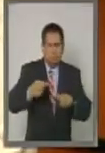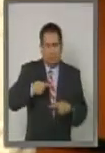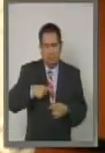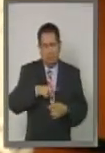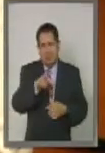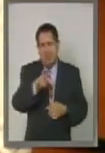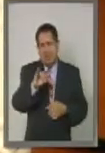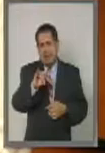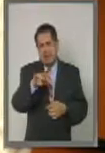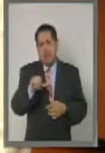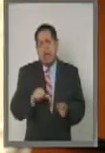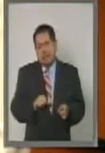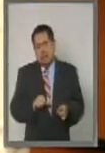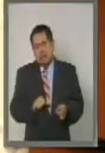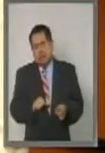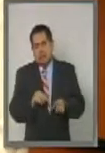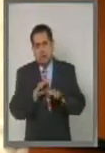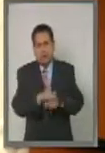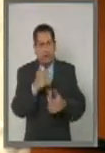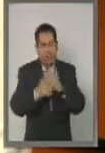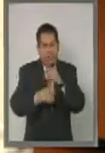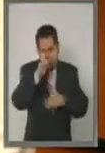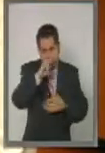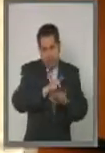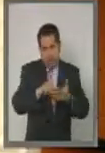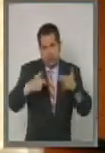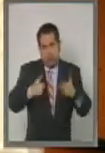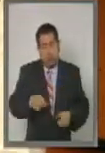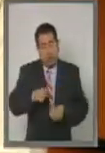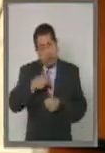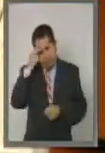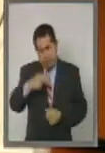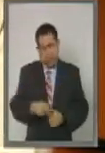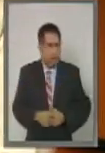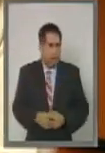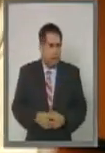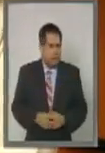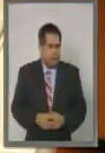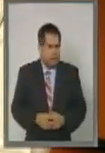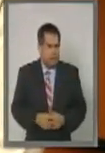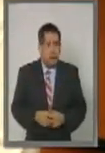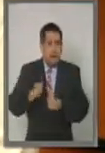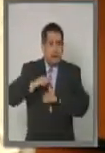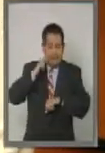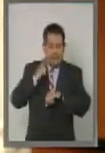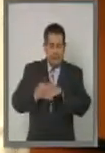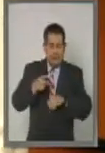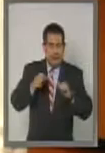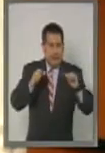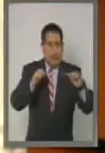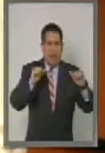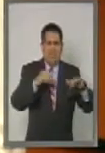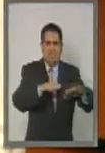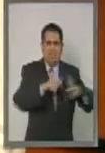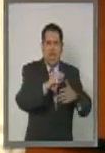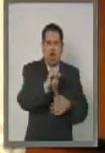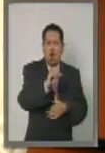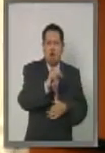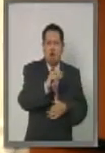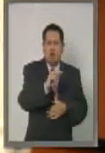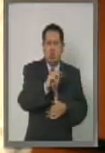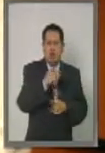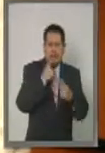delito y de violaciones a los derechos humanos en México. Las funciones de la Asamblea Consultiva son